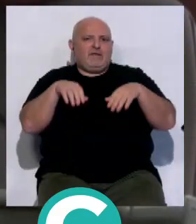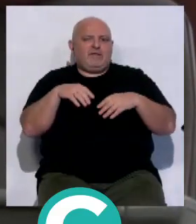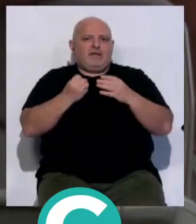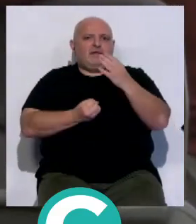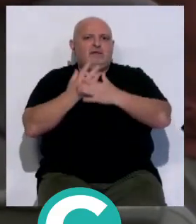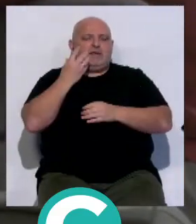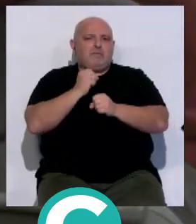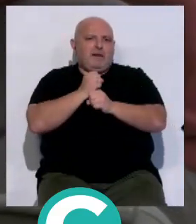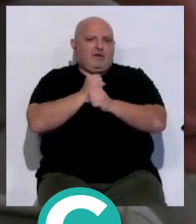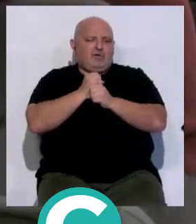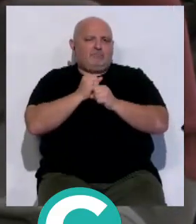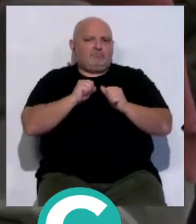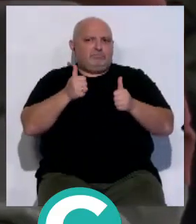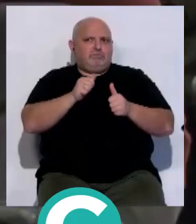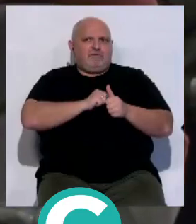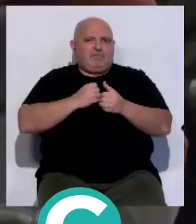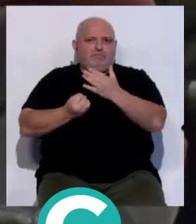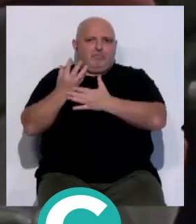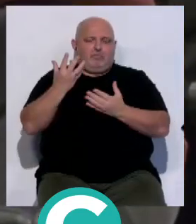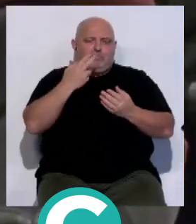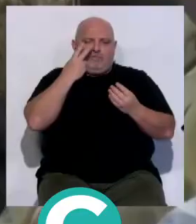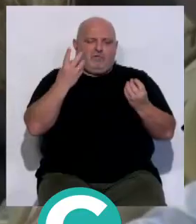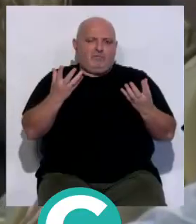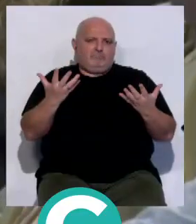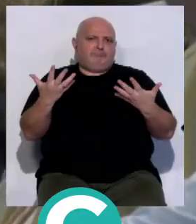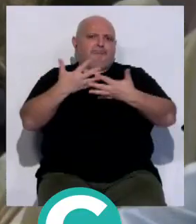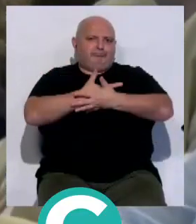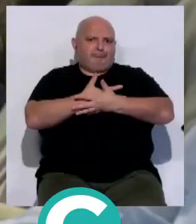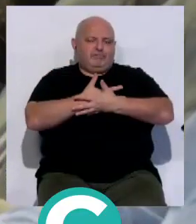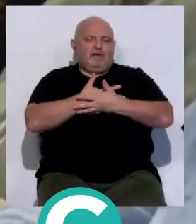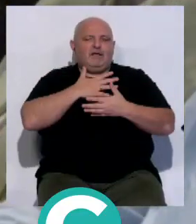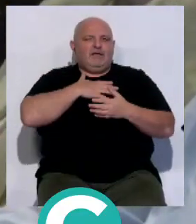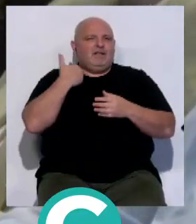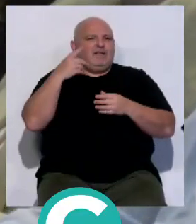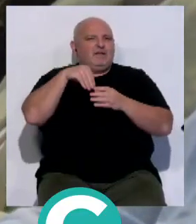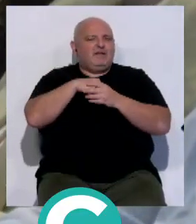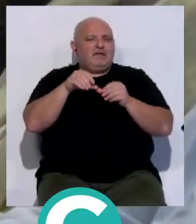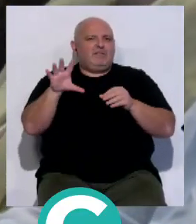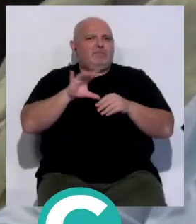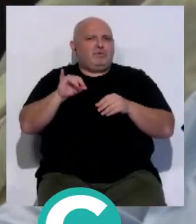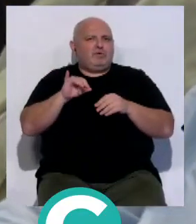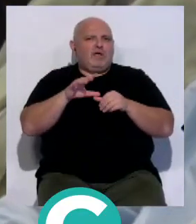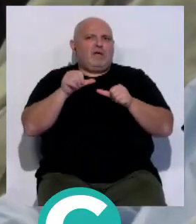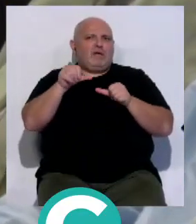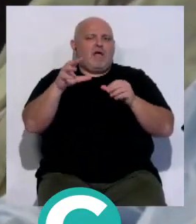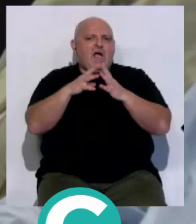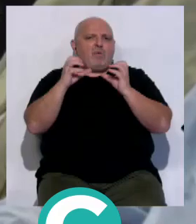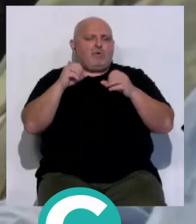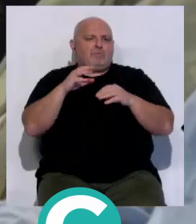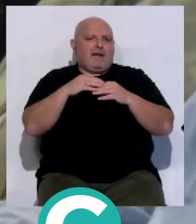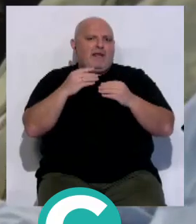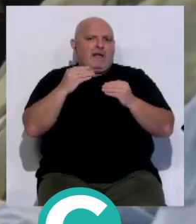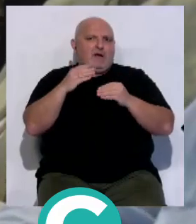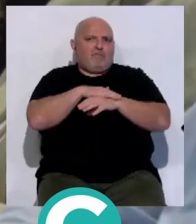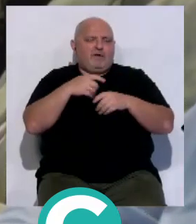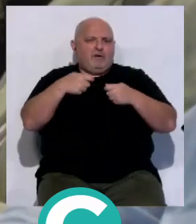y la creación de empleo desde la iniciativa privada y pública. El candidato de Cádiz por sí ha remarcado su disposición a llegar a acuerdos para formar